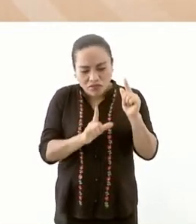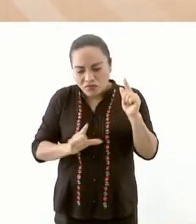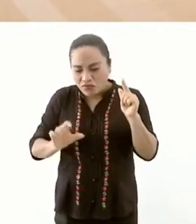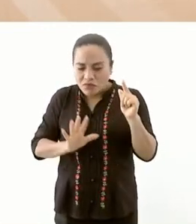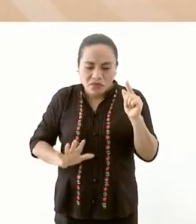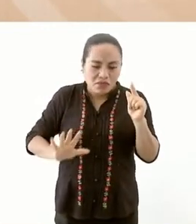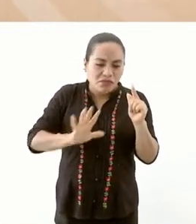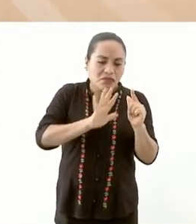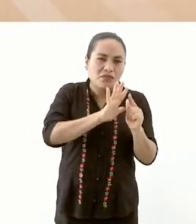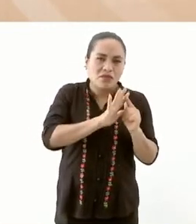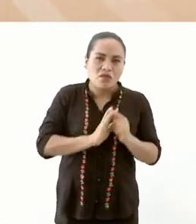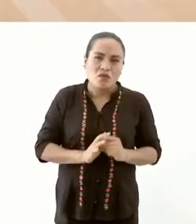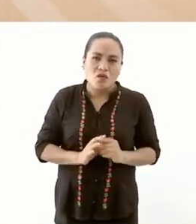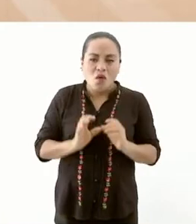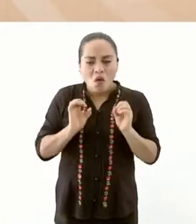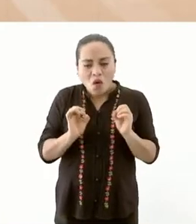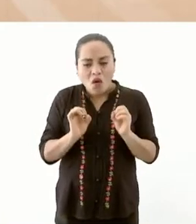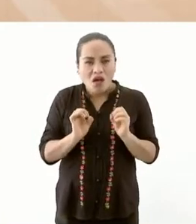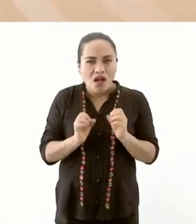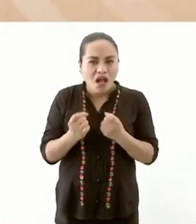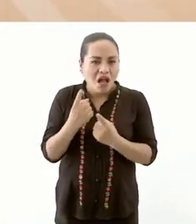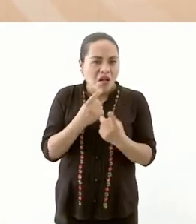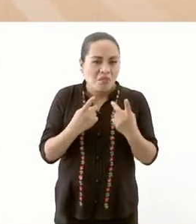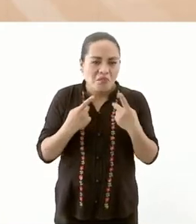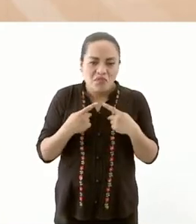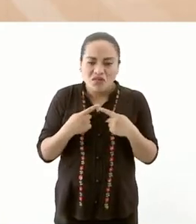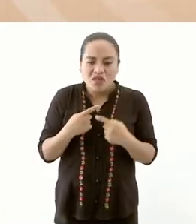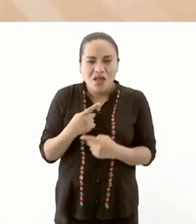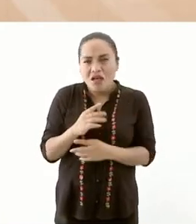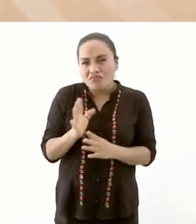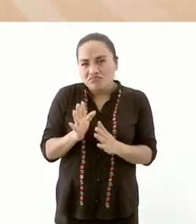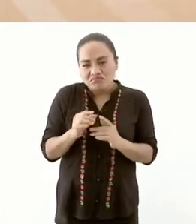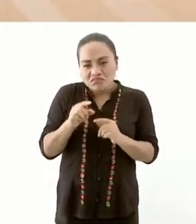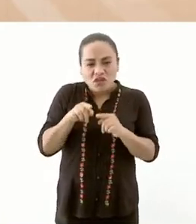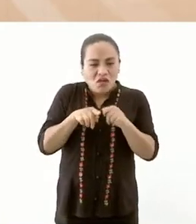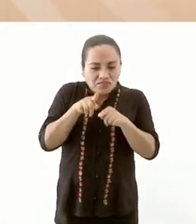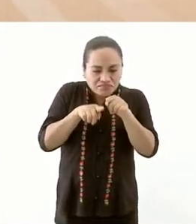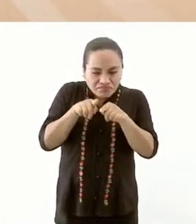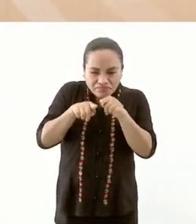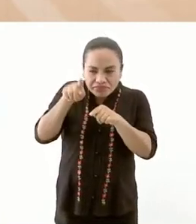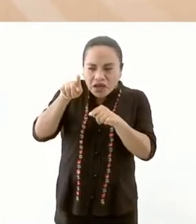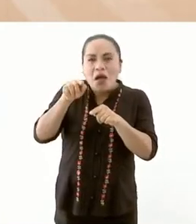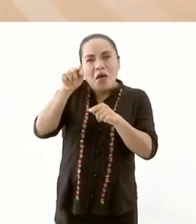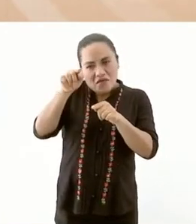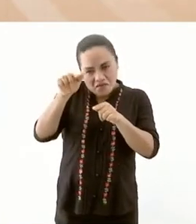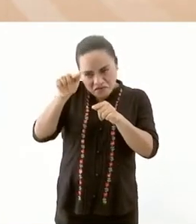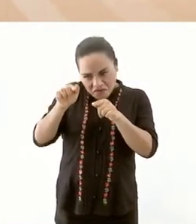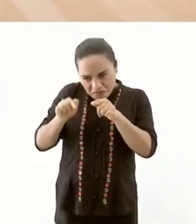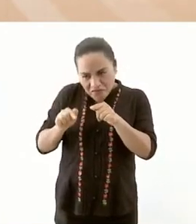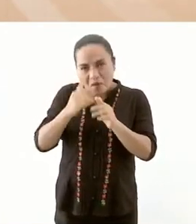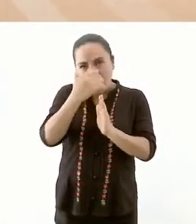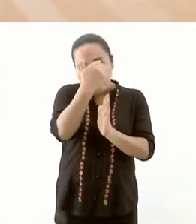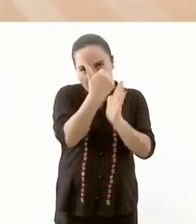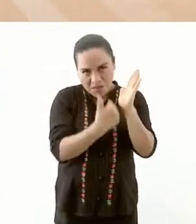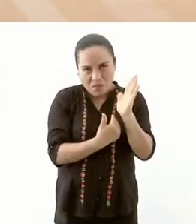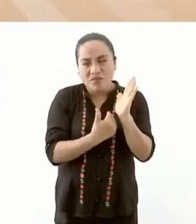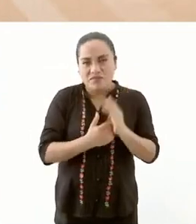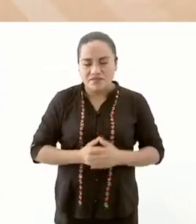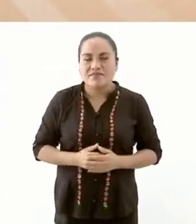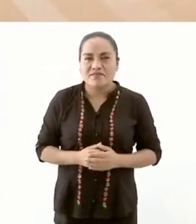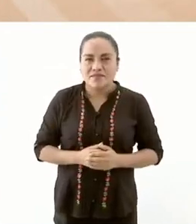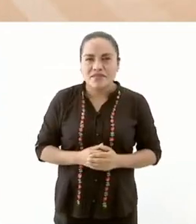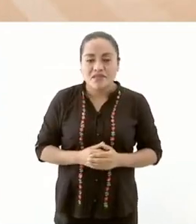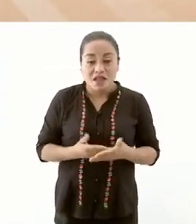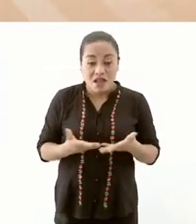un poco menos de uno en promedio entonces ya ahora ya podemos y lo